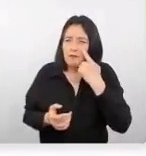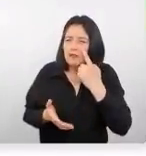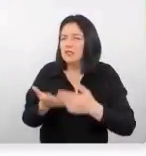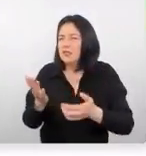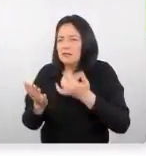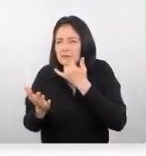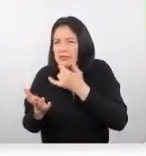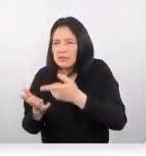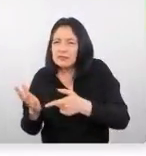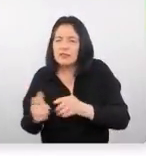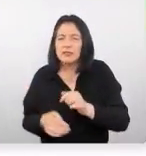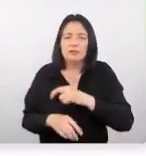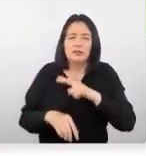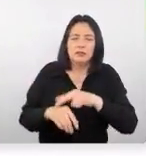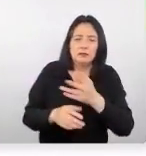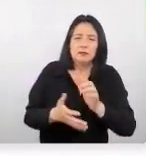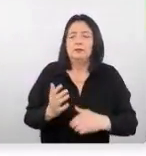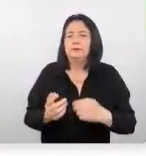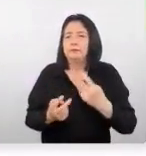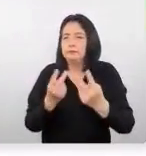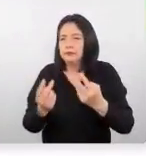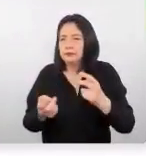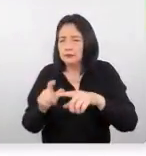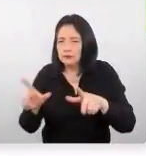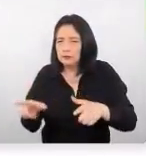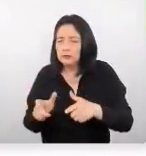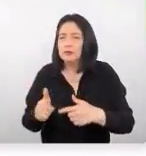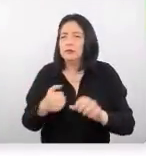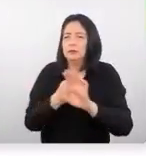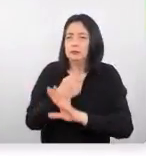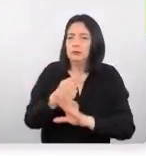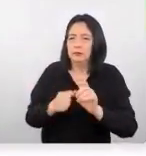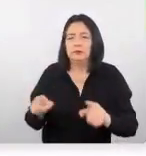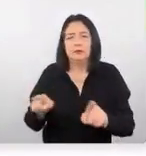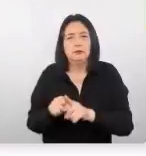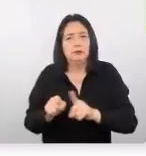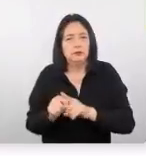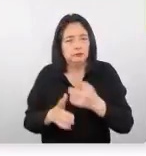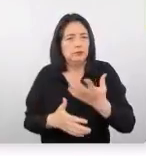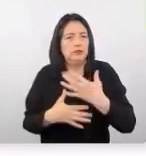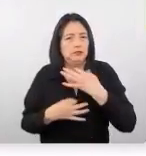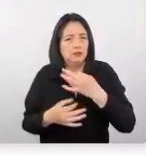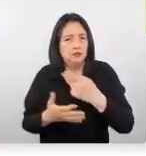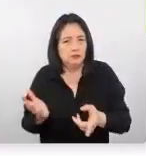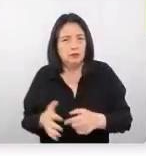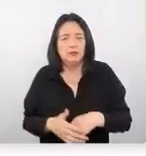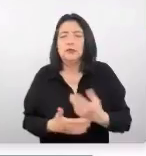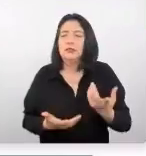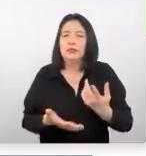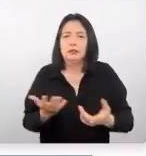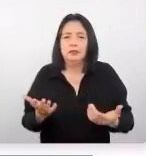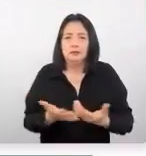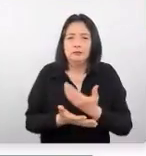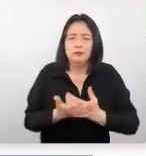detrás de visitar las reservas naturales protegidas y también hay un peso interesante de lo que es aventura